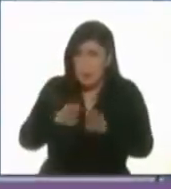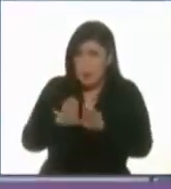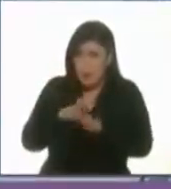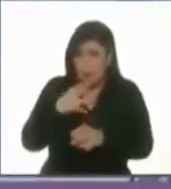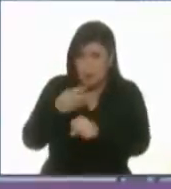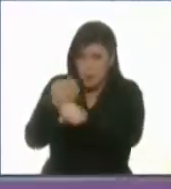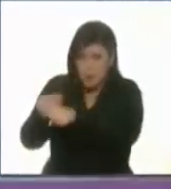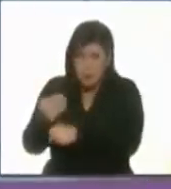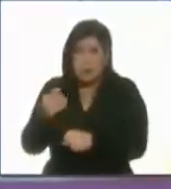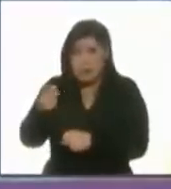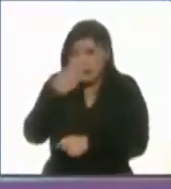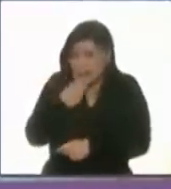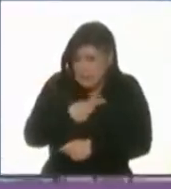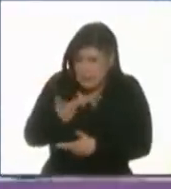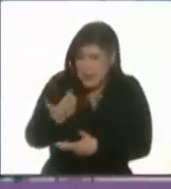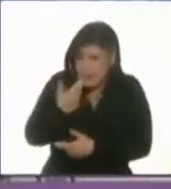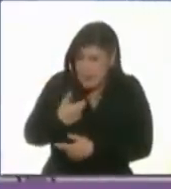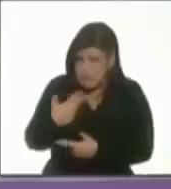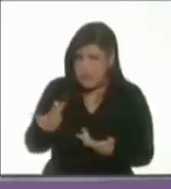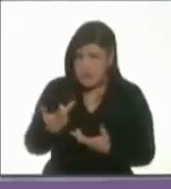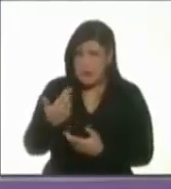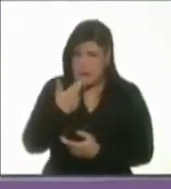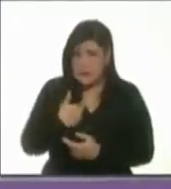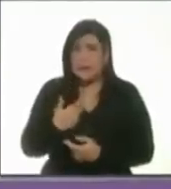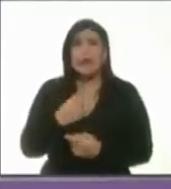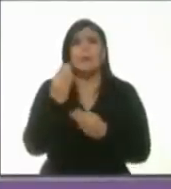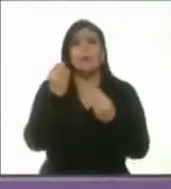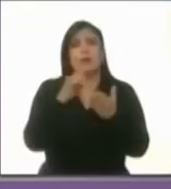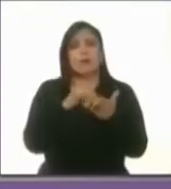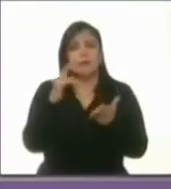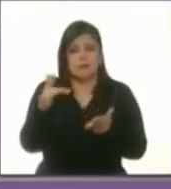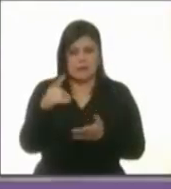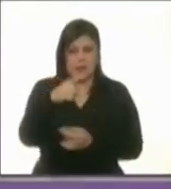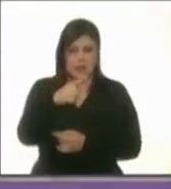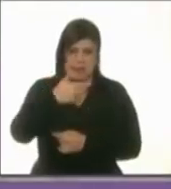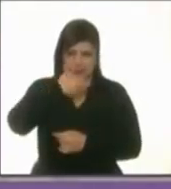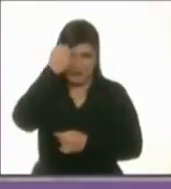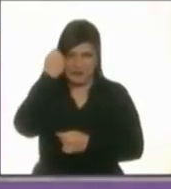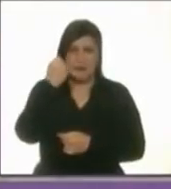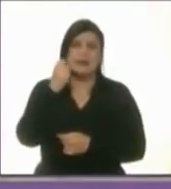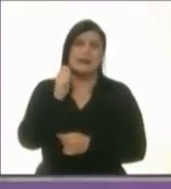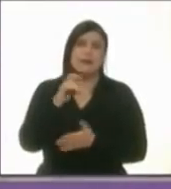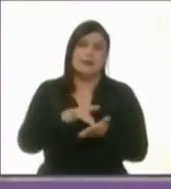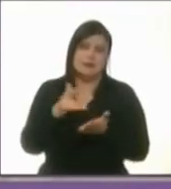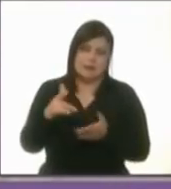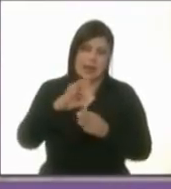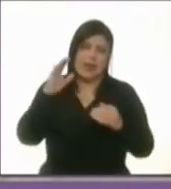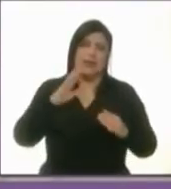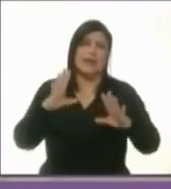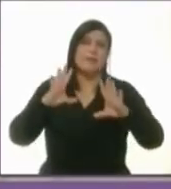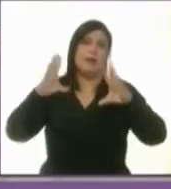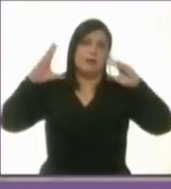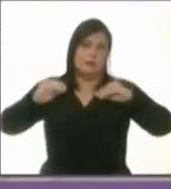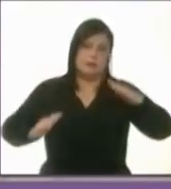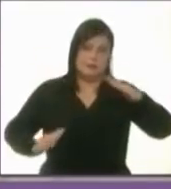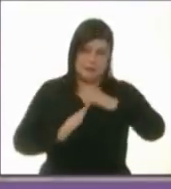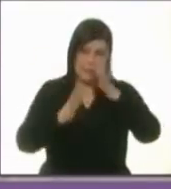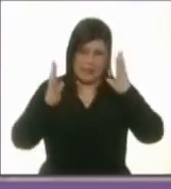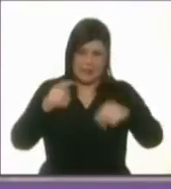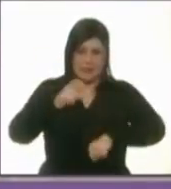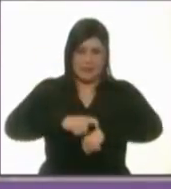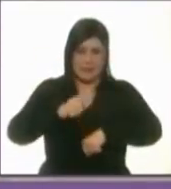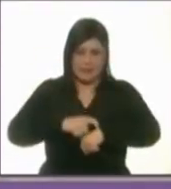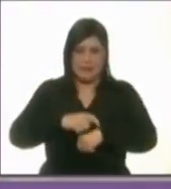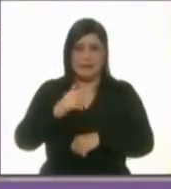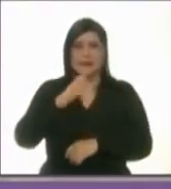Dime, contéstame. Muchas gracias candidata, gracias. Se acabó su tiempo. Candidata.